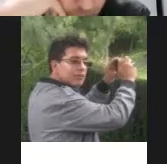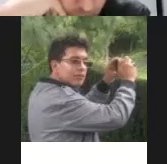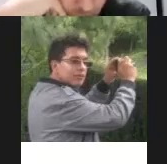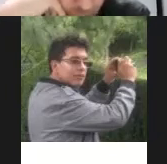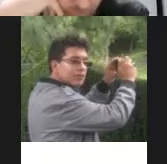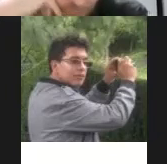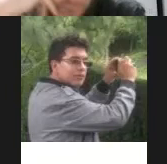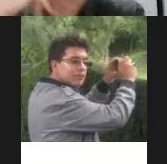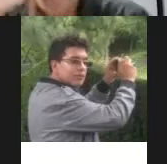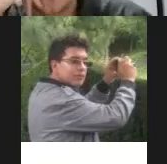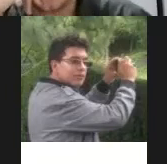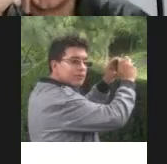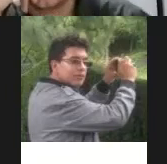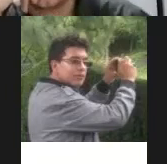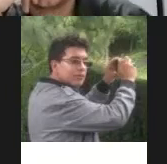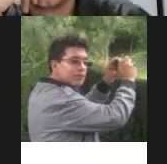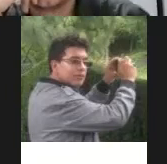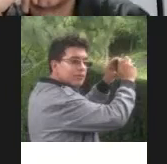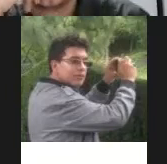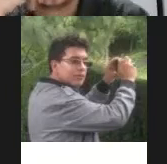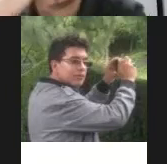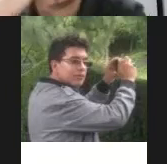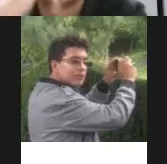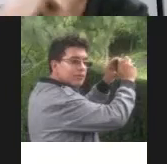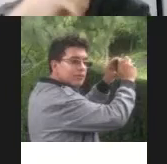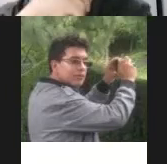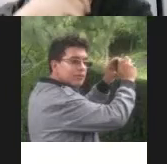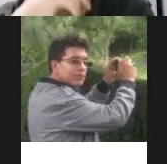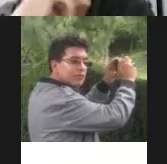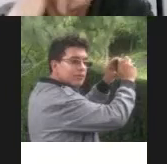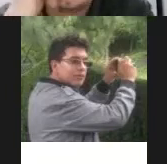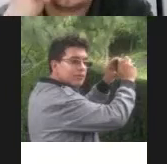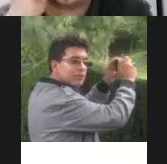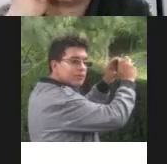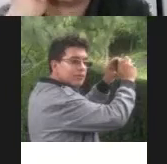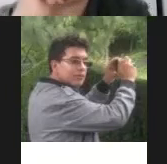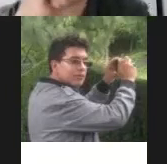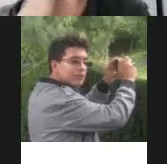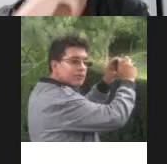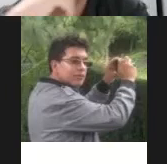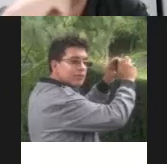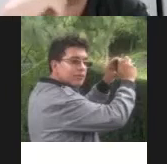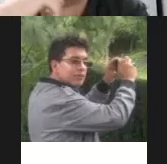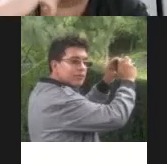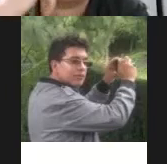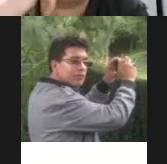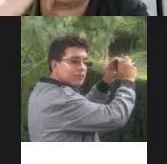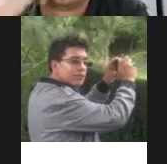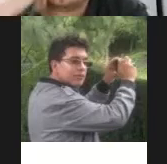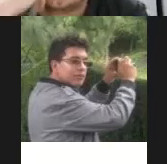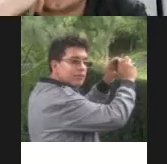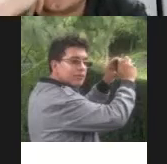les pedimos que ustedes vayan pensando porque al final la idea es que puedan ustedes compartir si algunos de